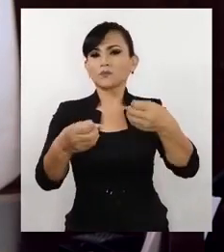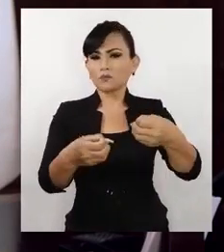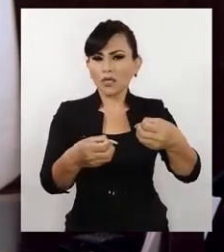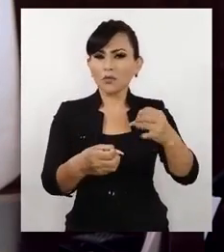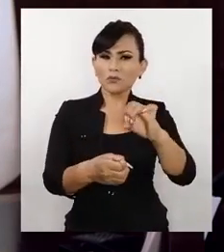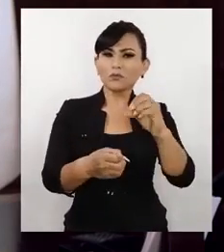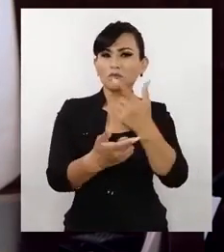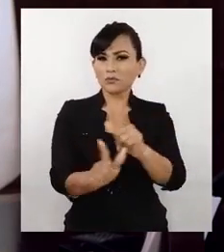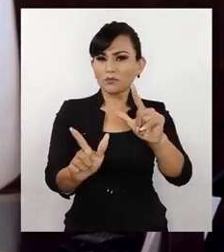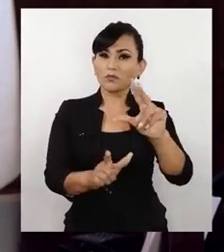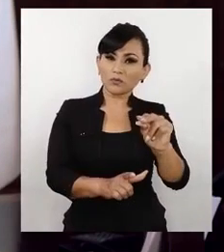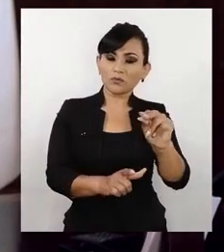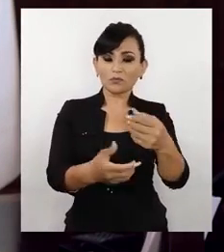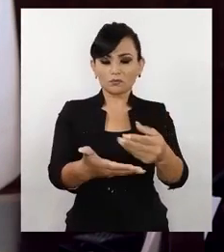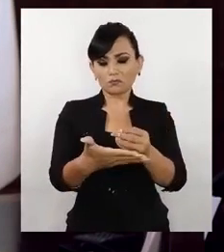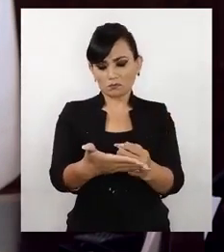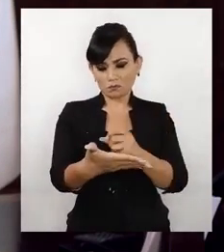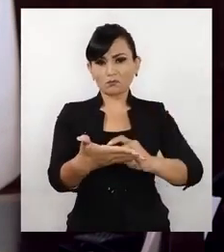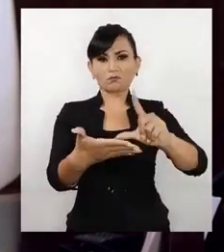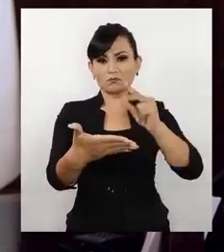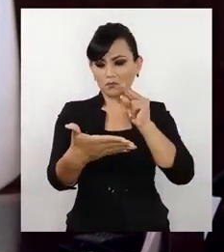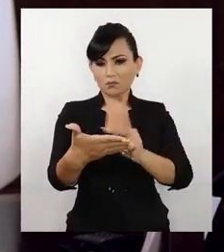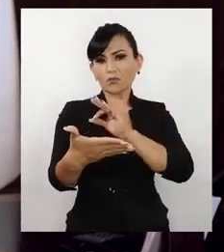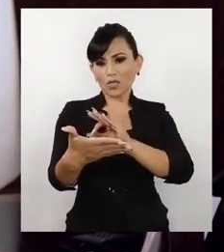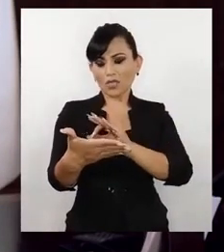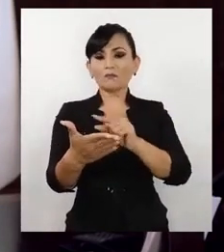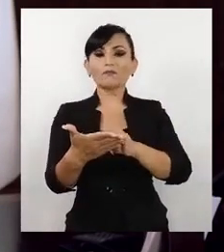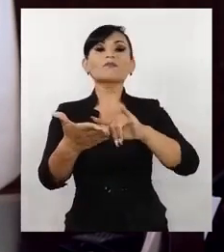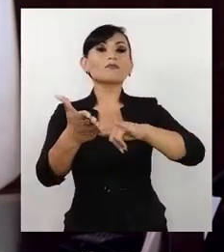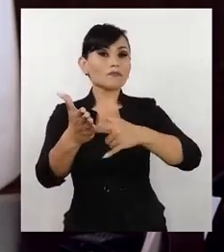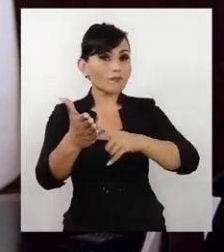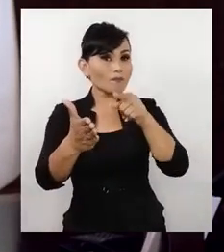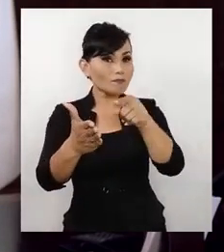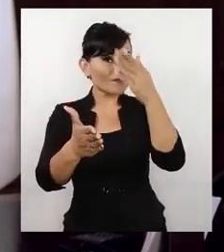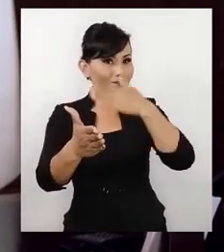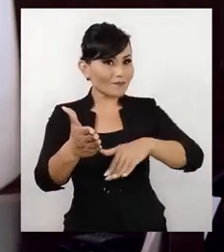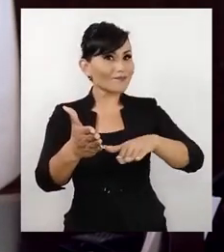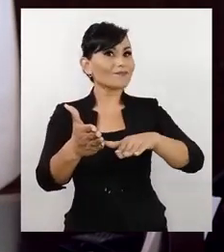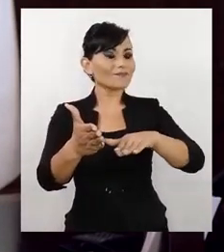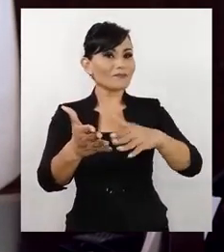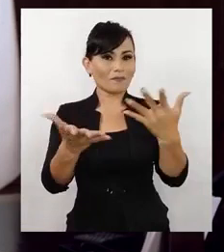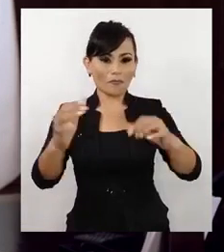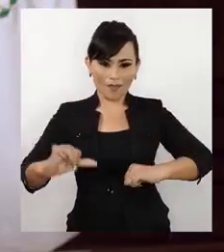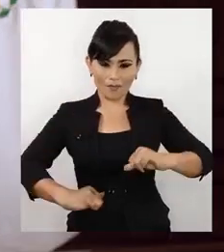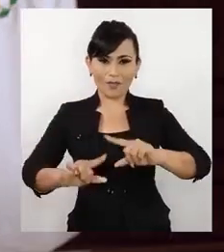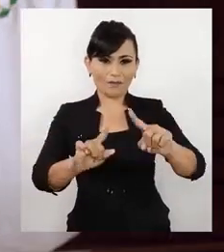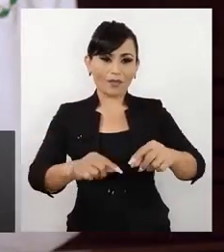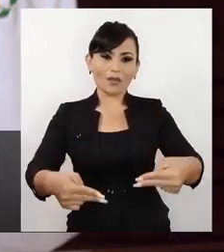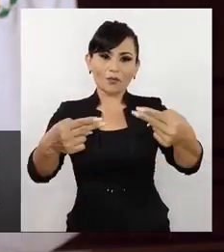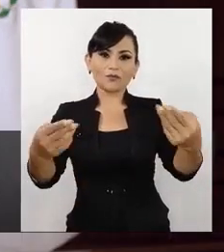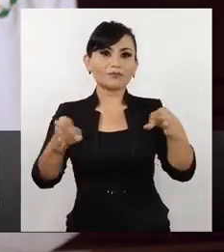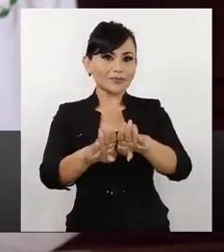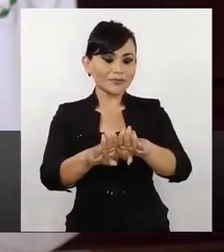el promedio de positivos y la ocupación hospitalaria. Misma que en lo inmediato, asociaremos a